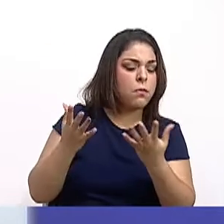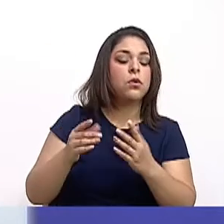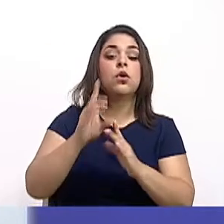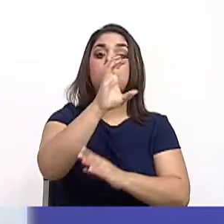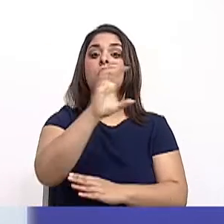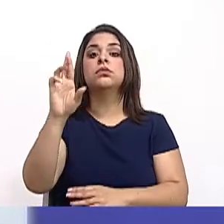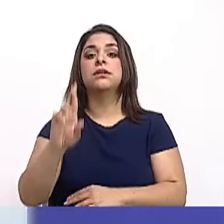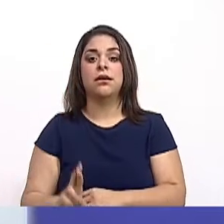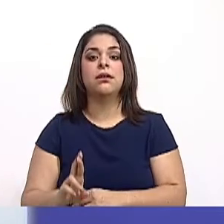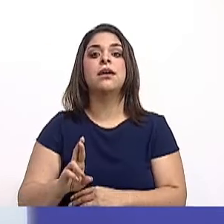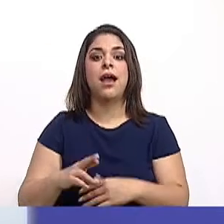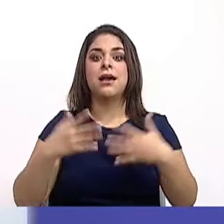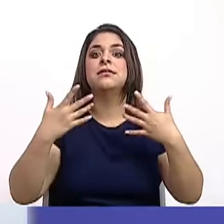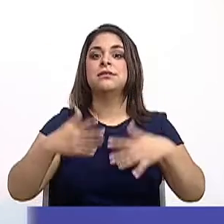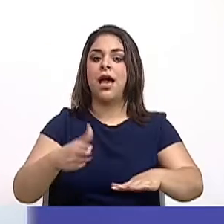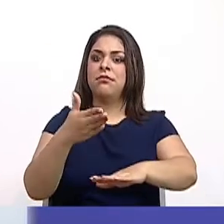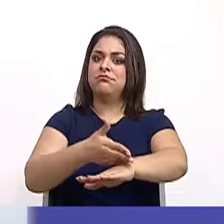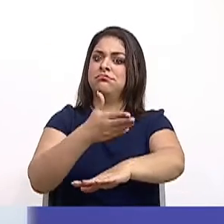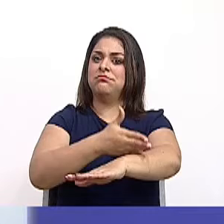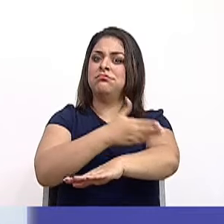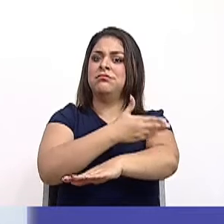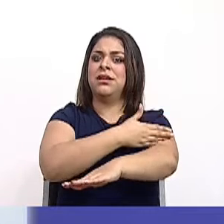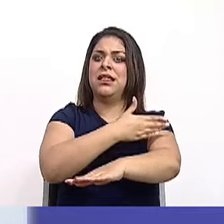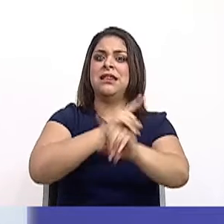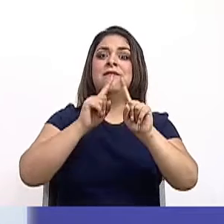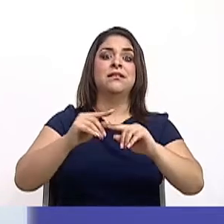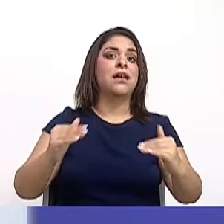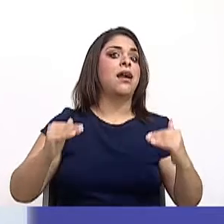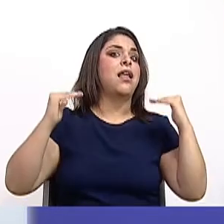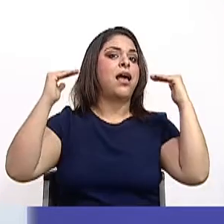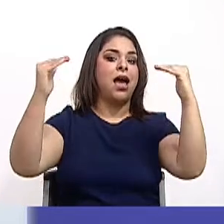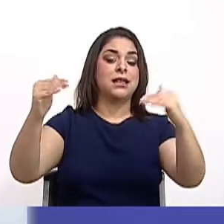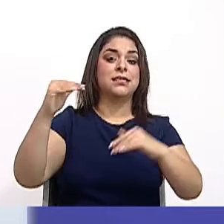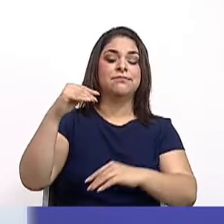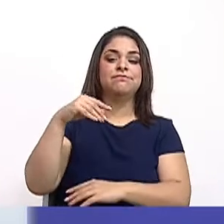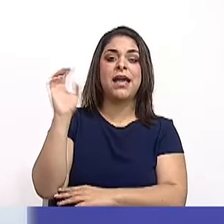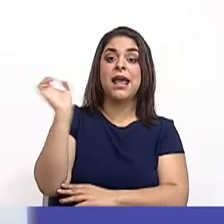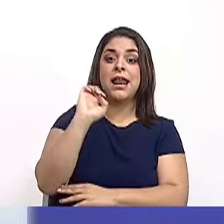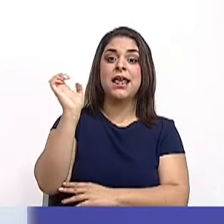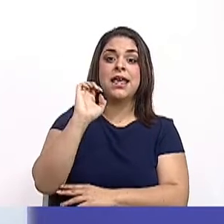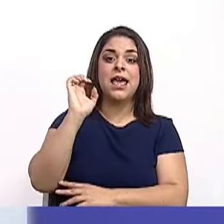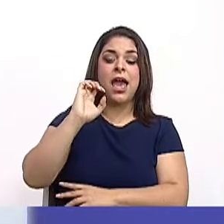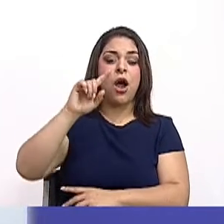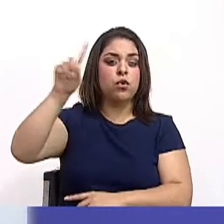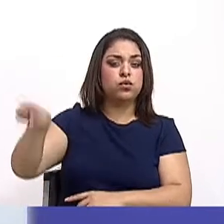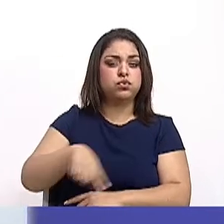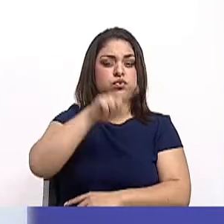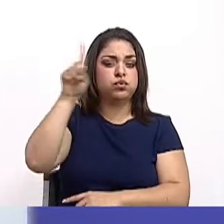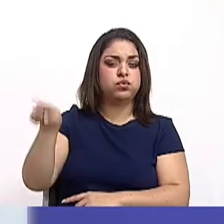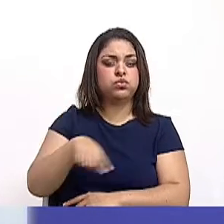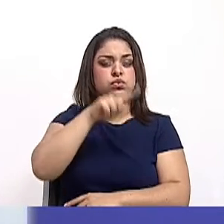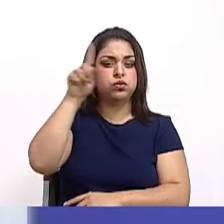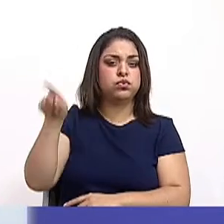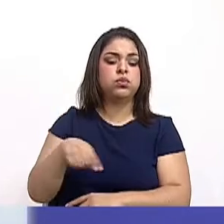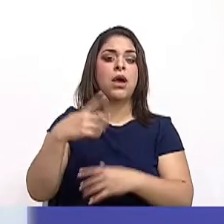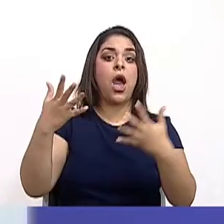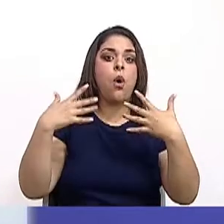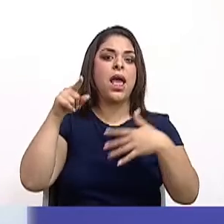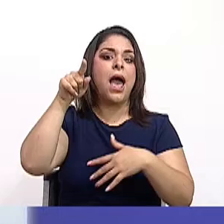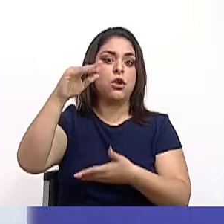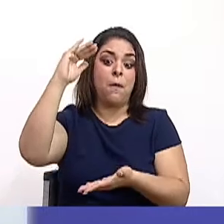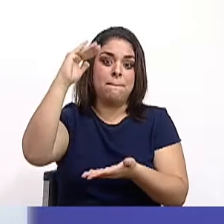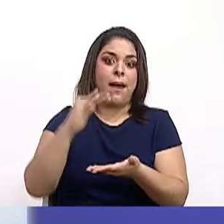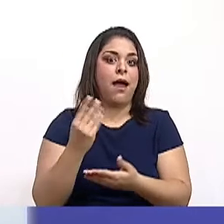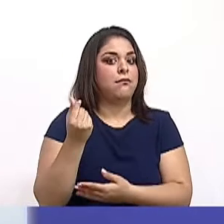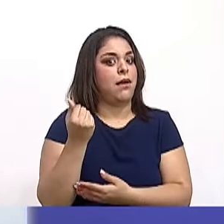a gran escala energías eólicas, que de allí nos baja la factura en lo que son hidrocarburos. Y